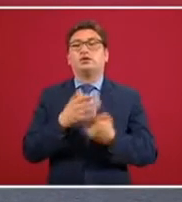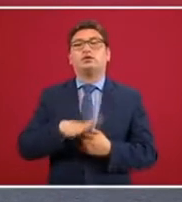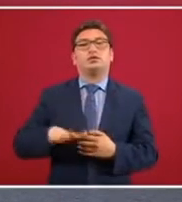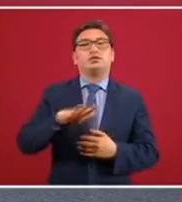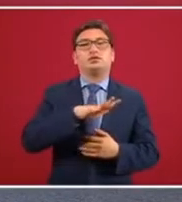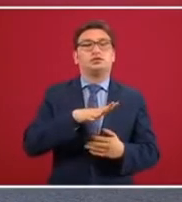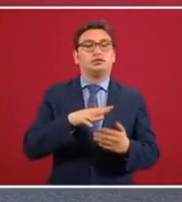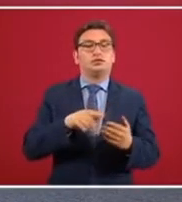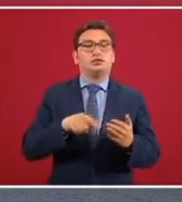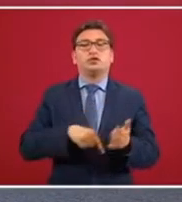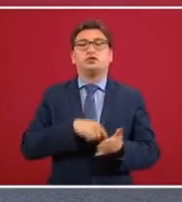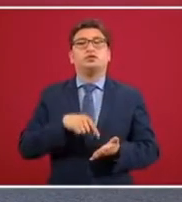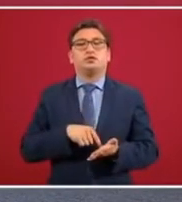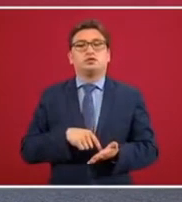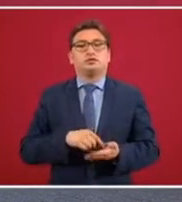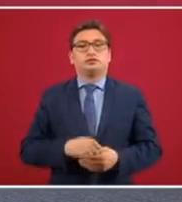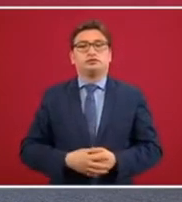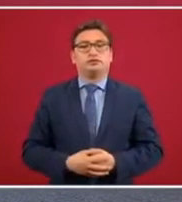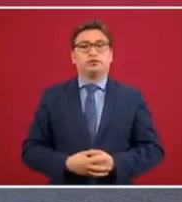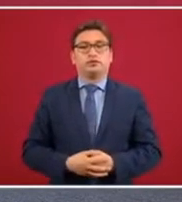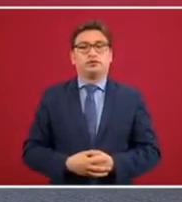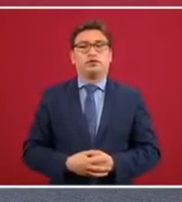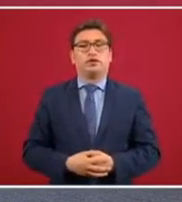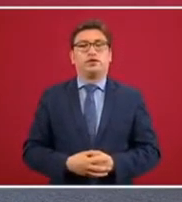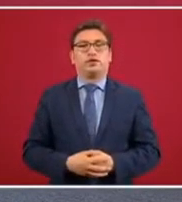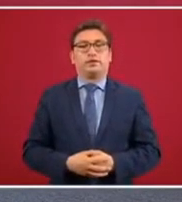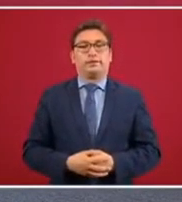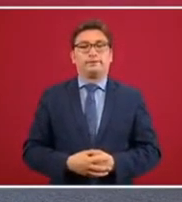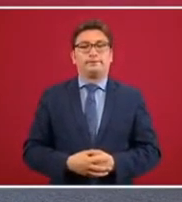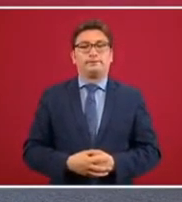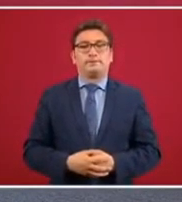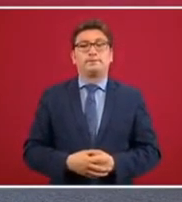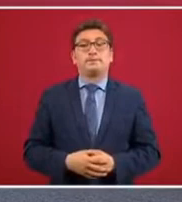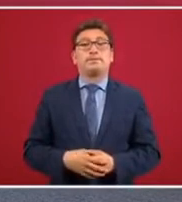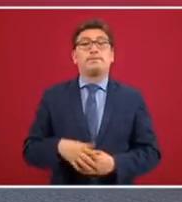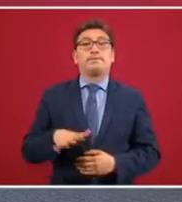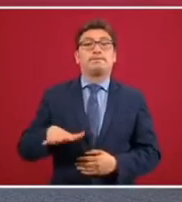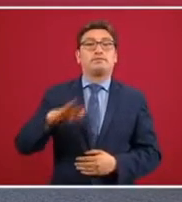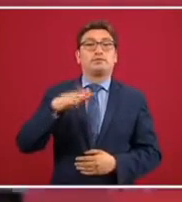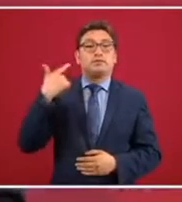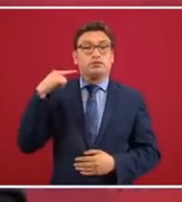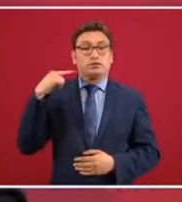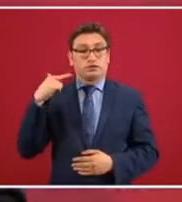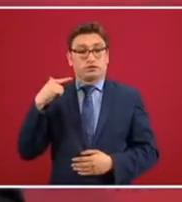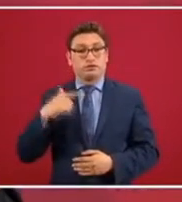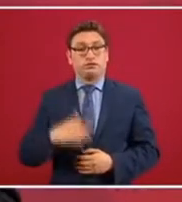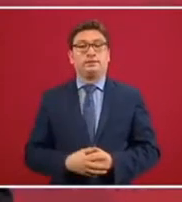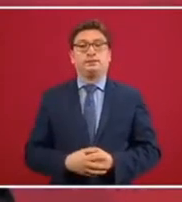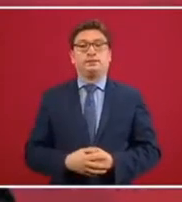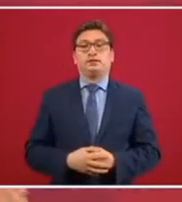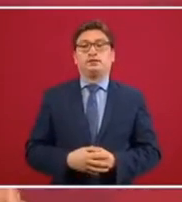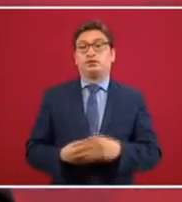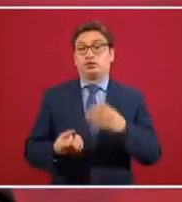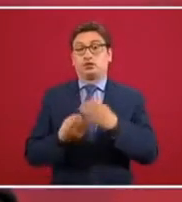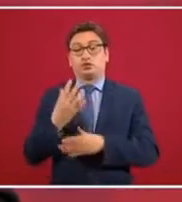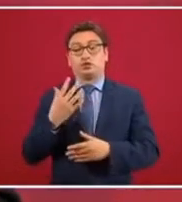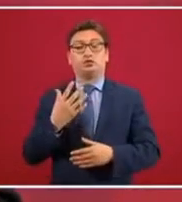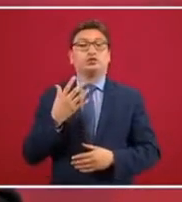conurbada de Guadalajara, de Nuevo León,